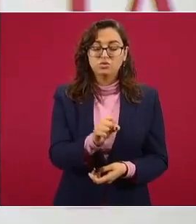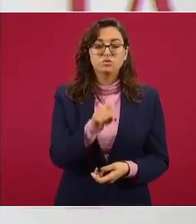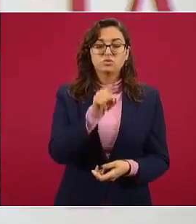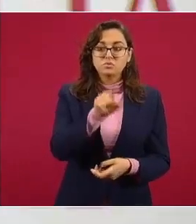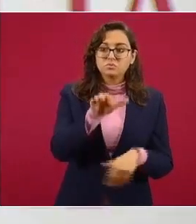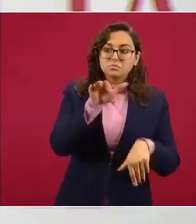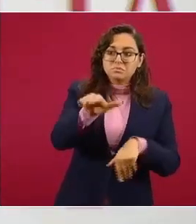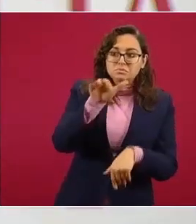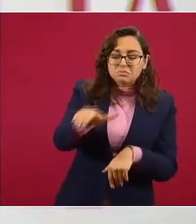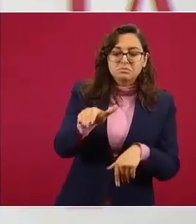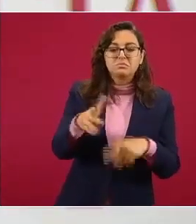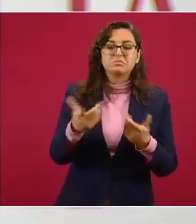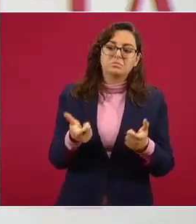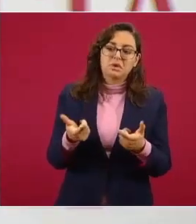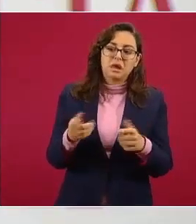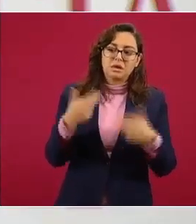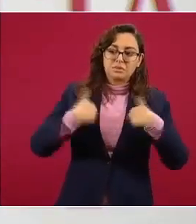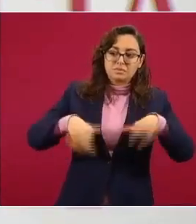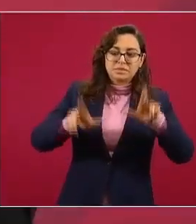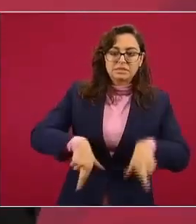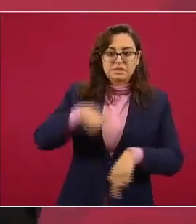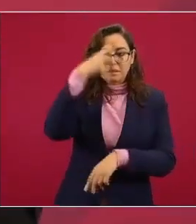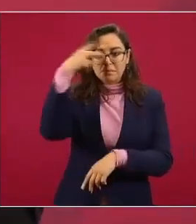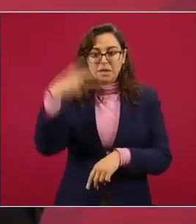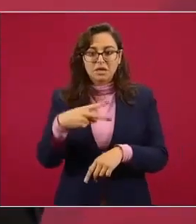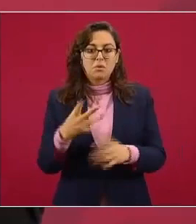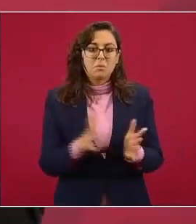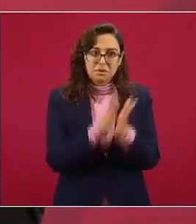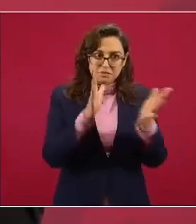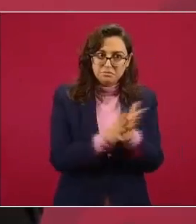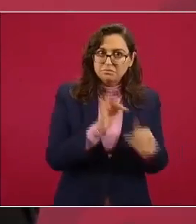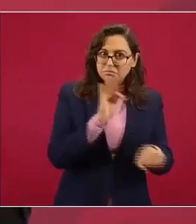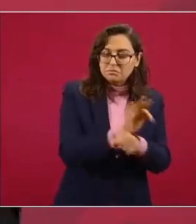Luna no se da ninguno de estos supuestos ni ha pedido nuestra participación